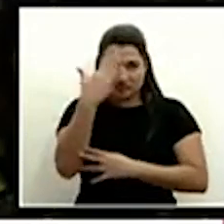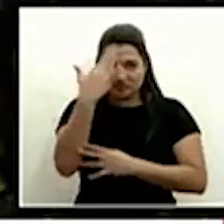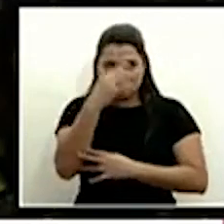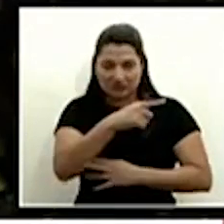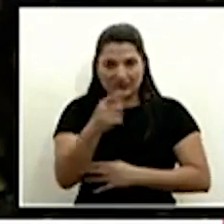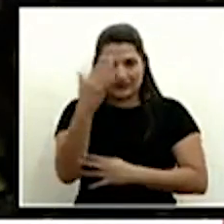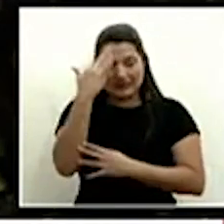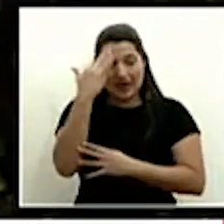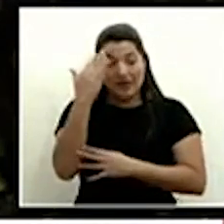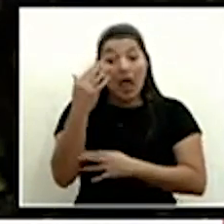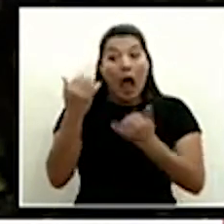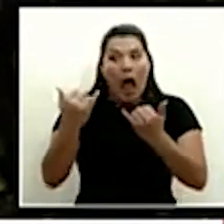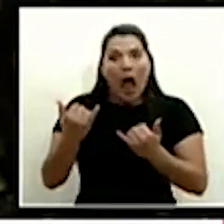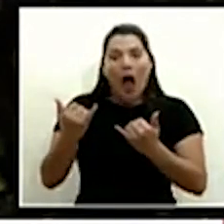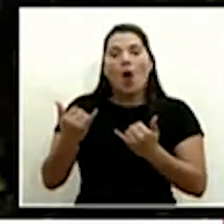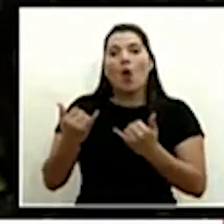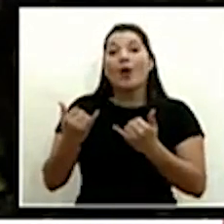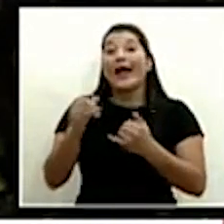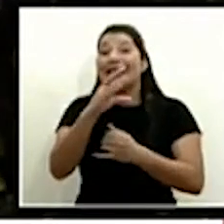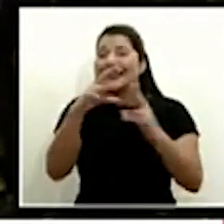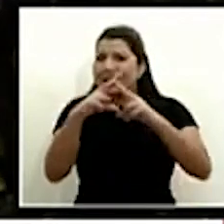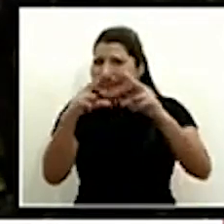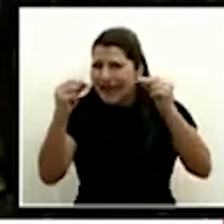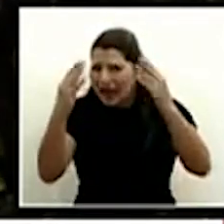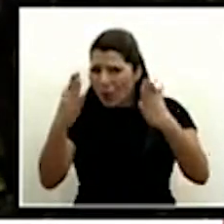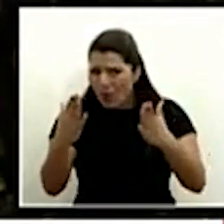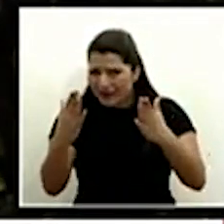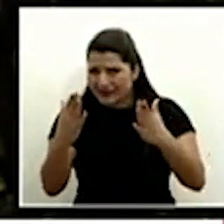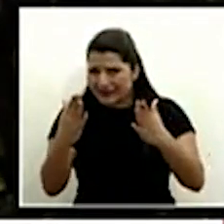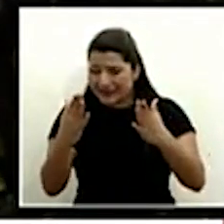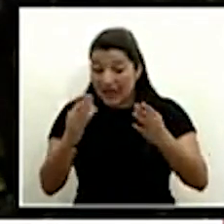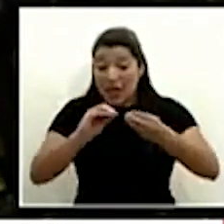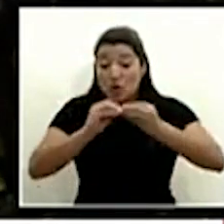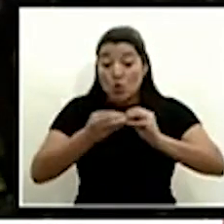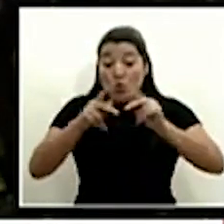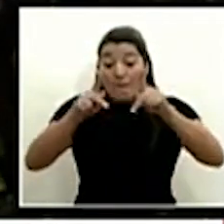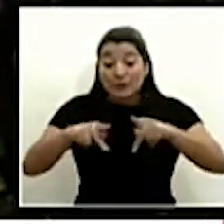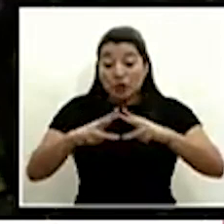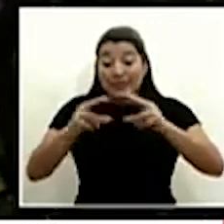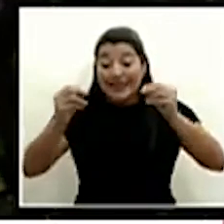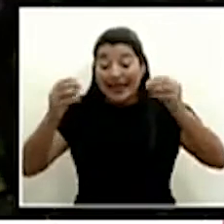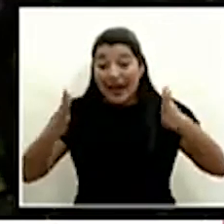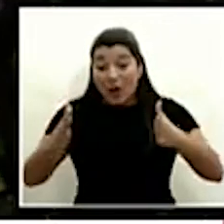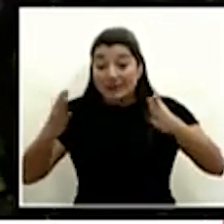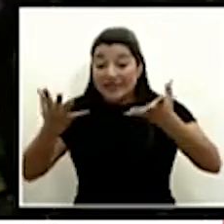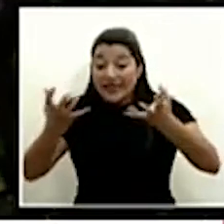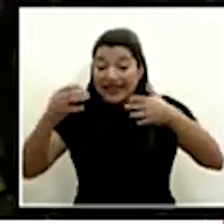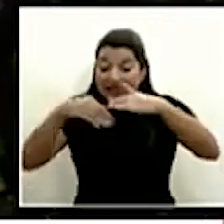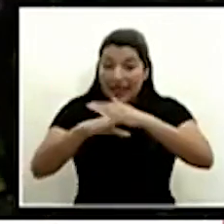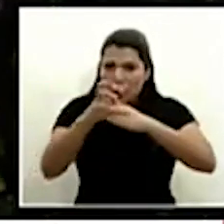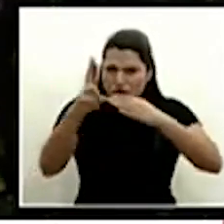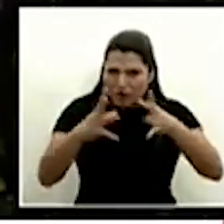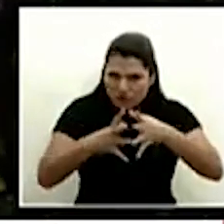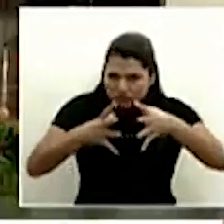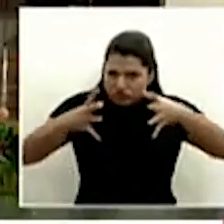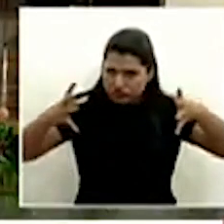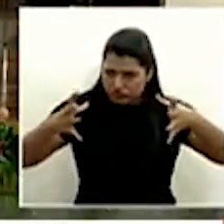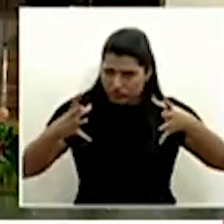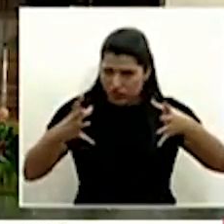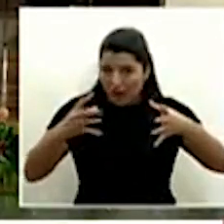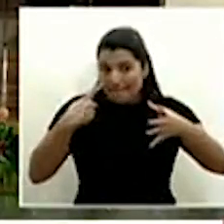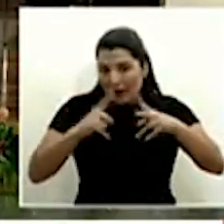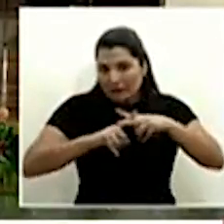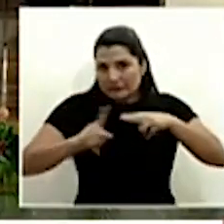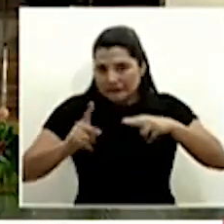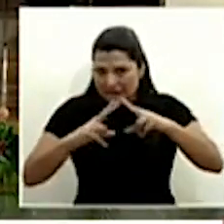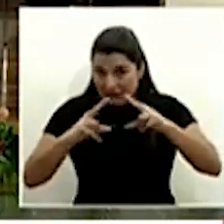ingresos de nicaragüenses de manera irregular si esto también ha desatado un aumento importante en estos días Ministro